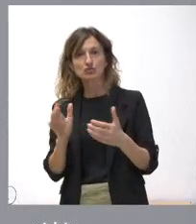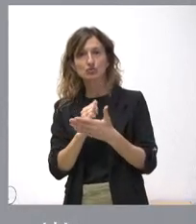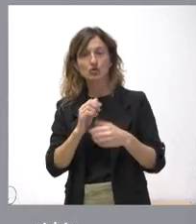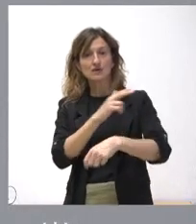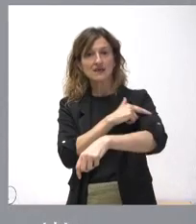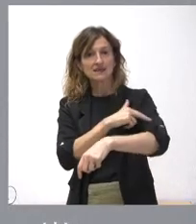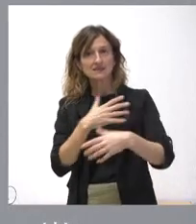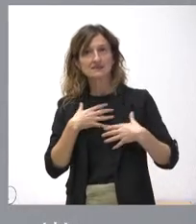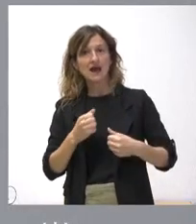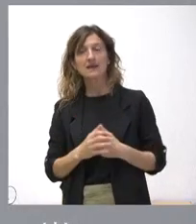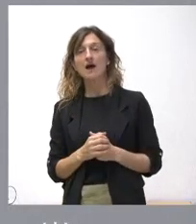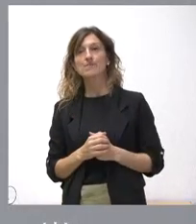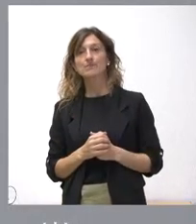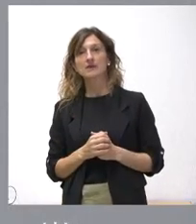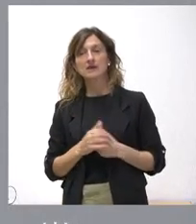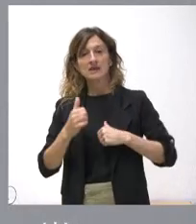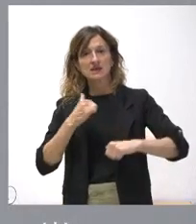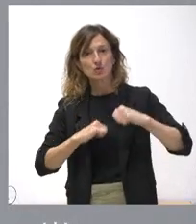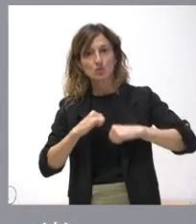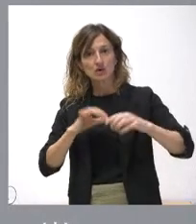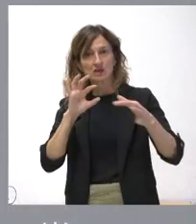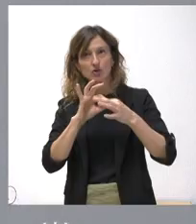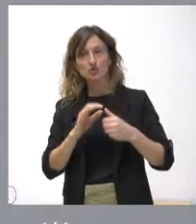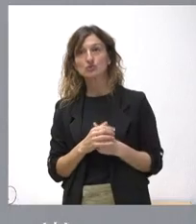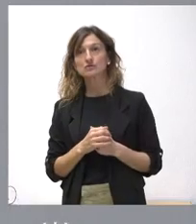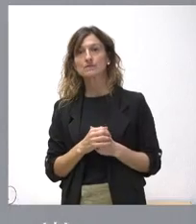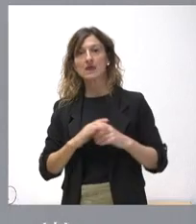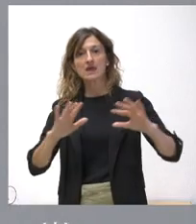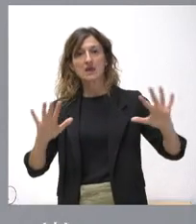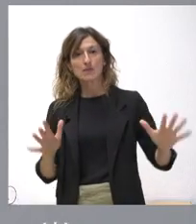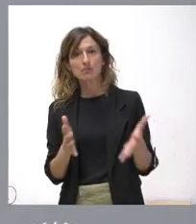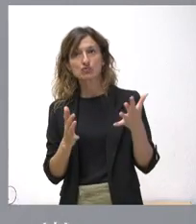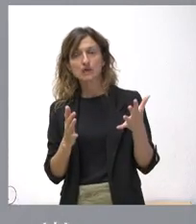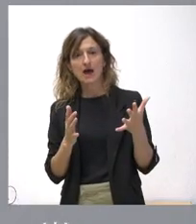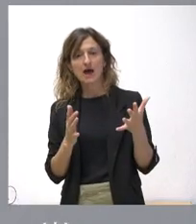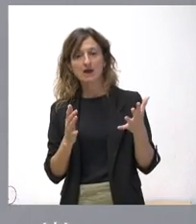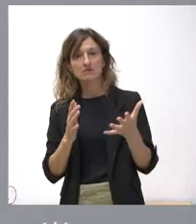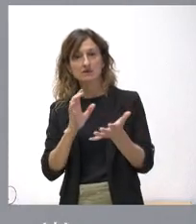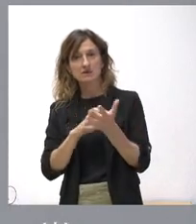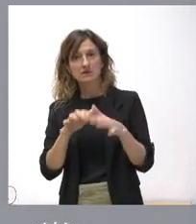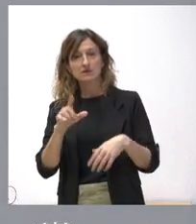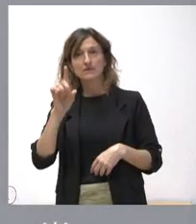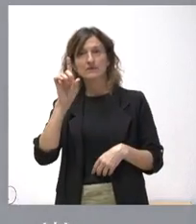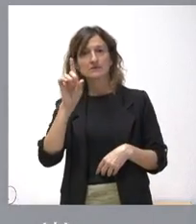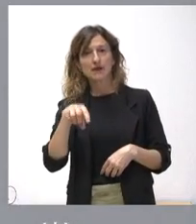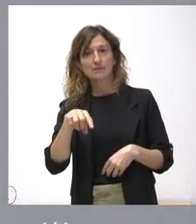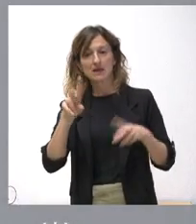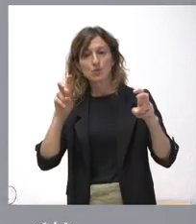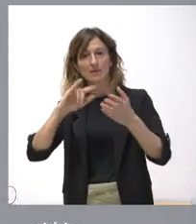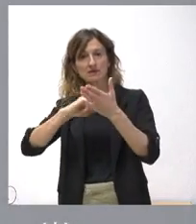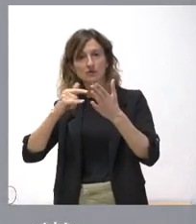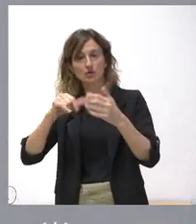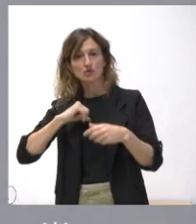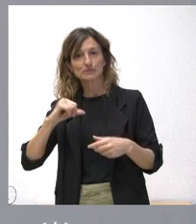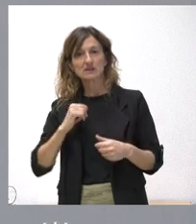sanitaria para tratamientos quirúrgicos, impulsando en toda la comunidad, pero también nueva tecnología para nuevos